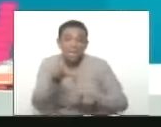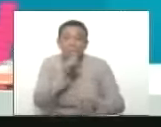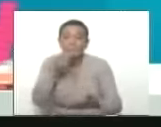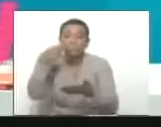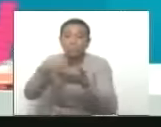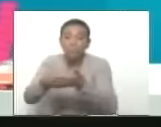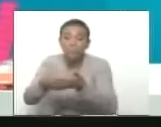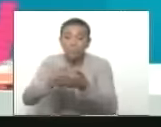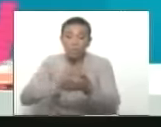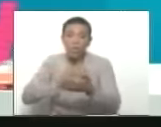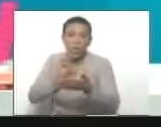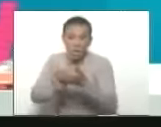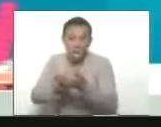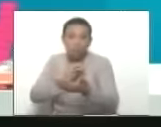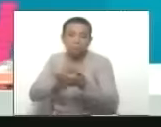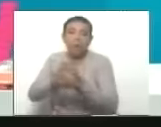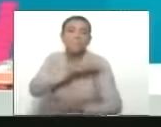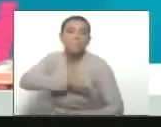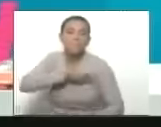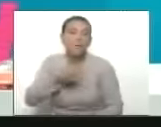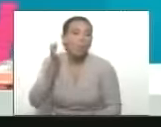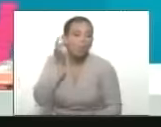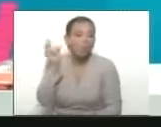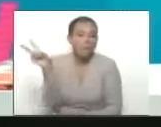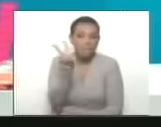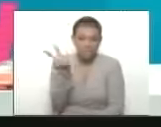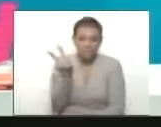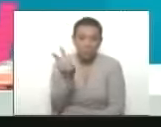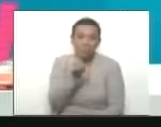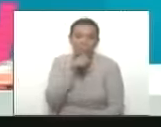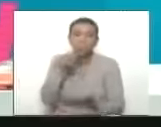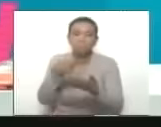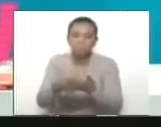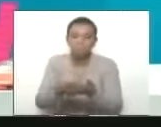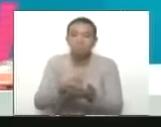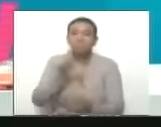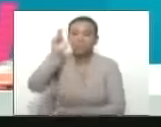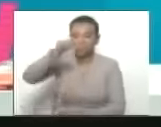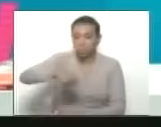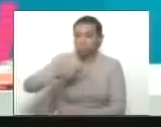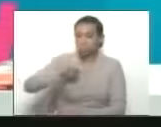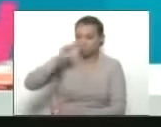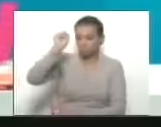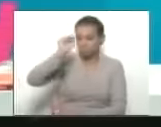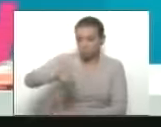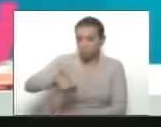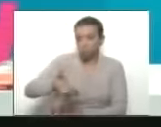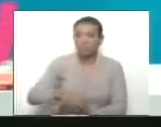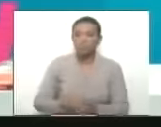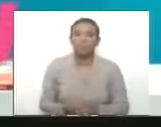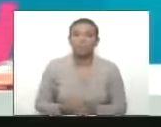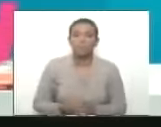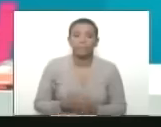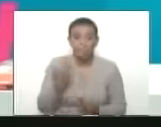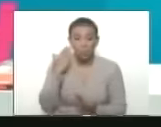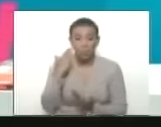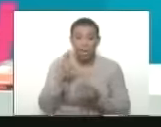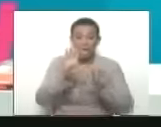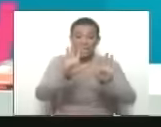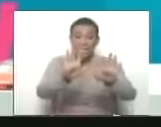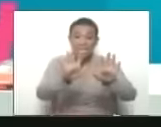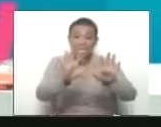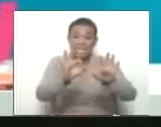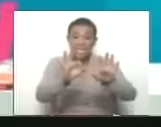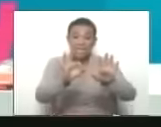registradas. Aquí están todos los datos, fíjense ustedes, de 18,